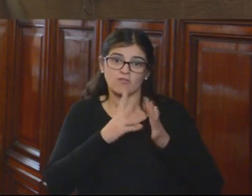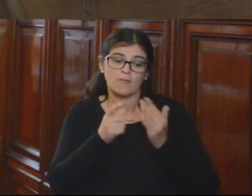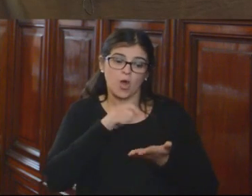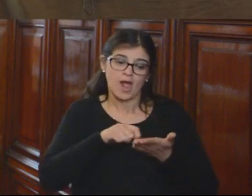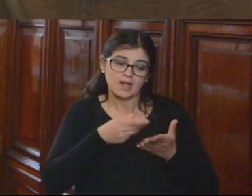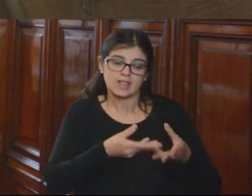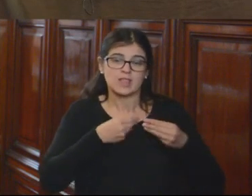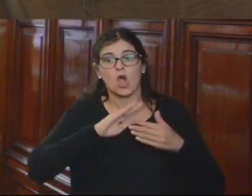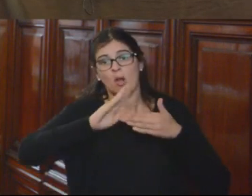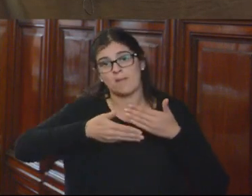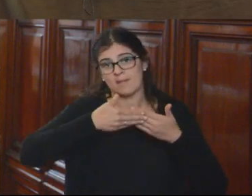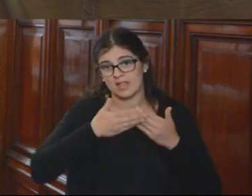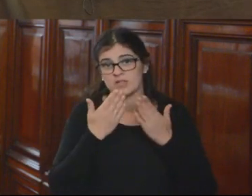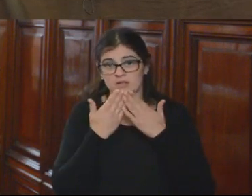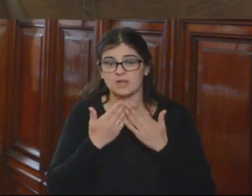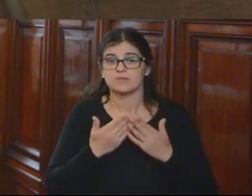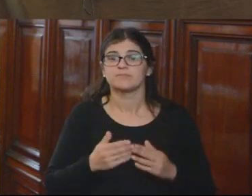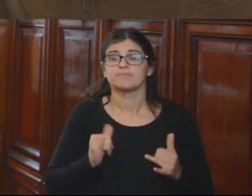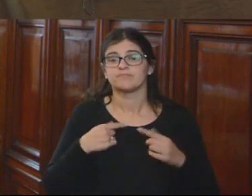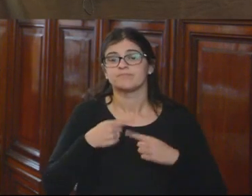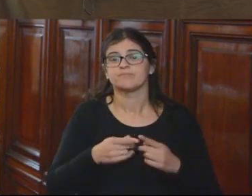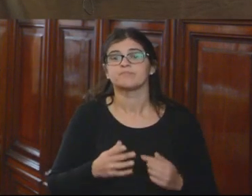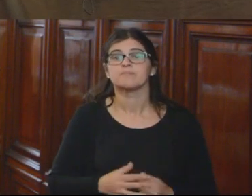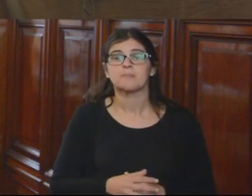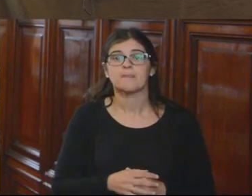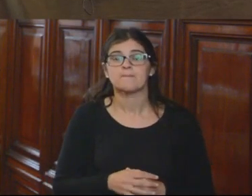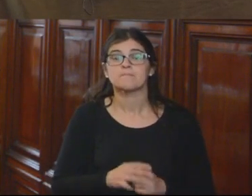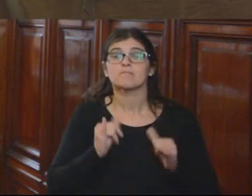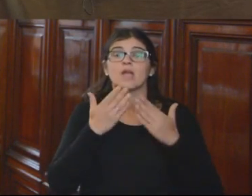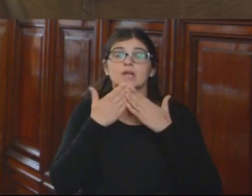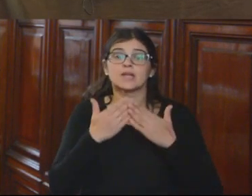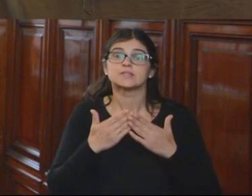complementario. Por favor, adelante. Gracias.